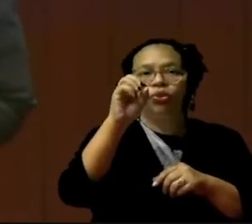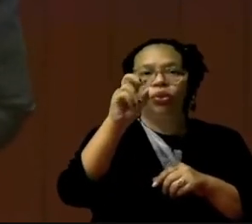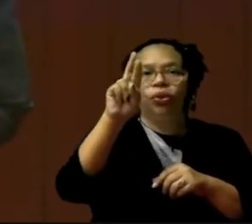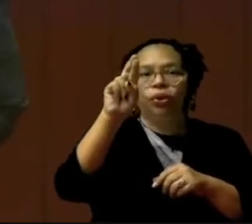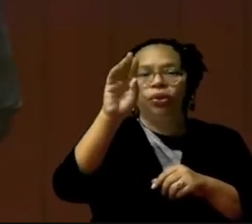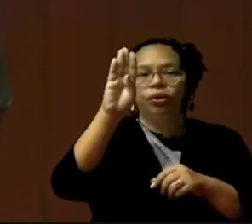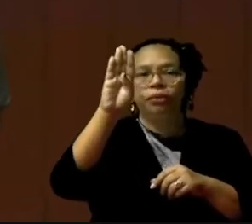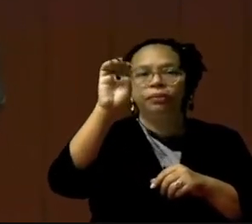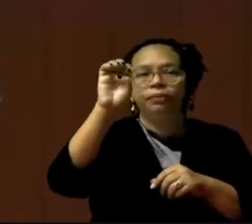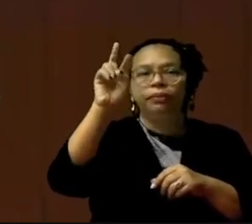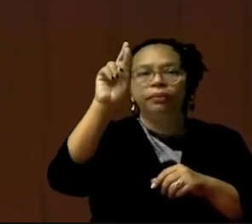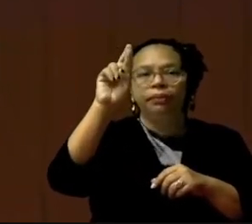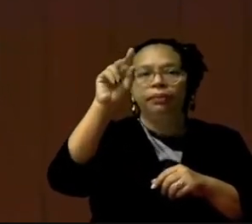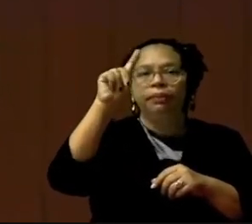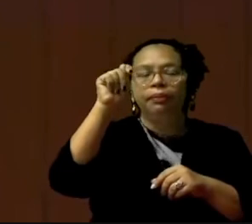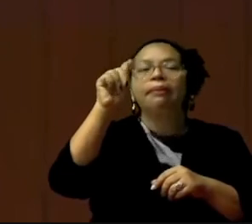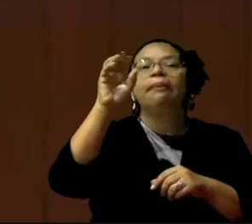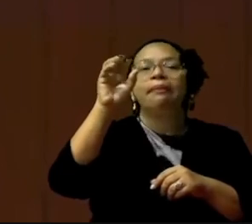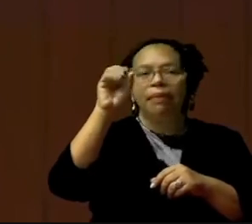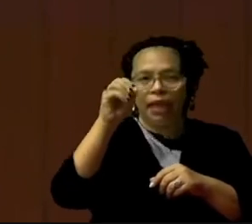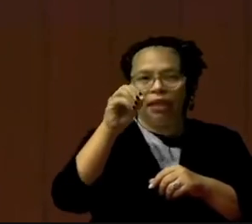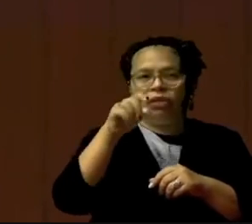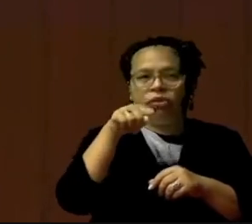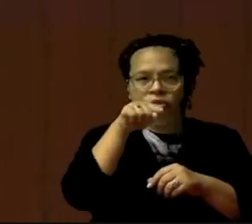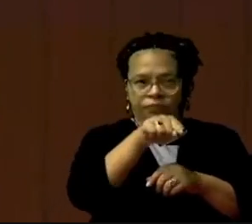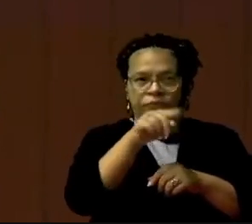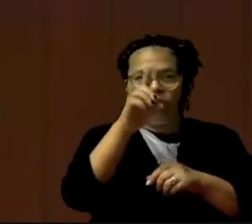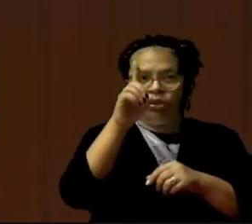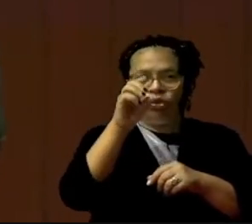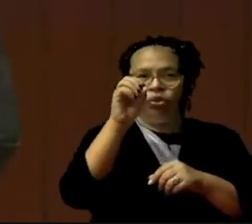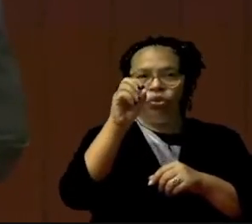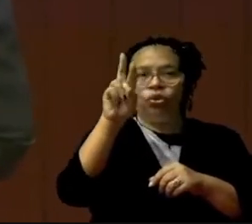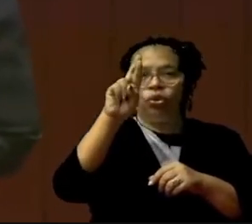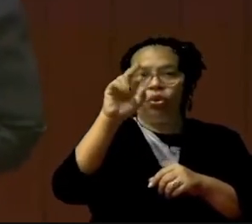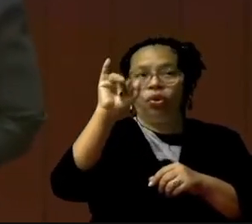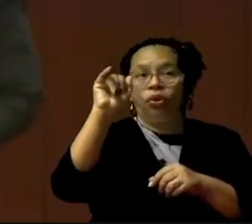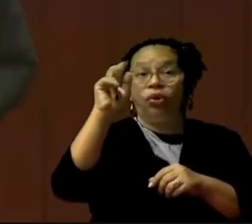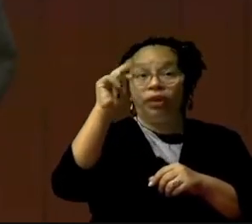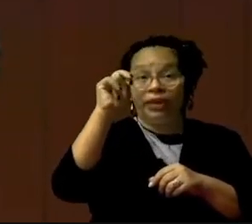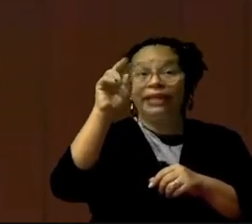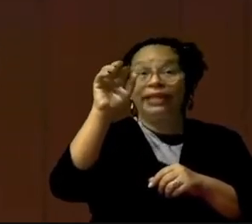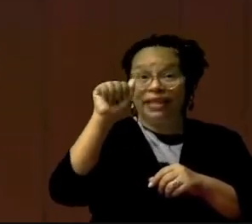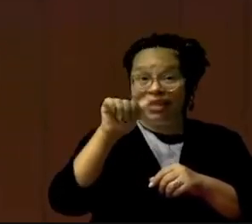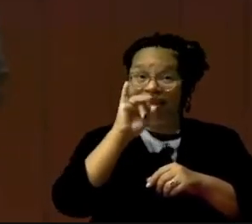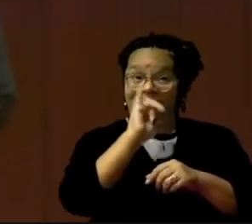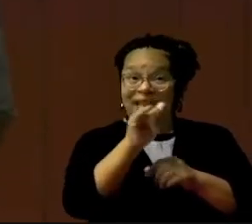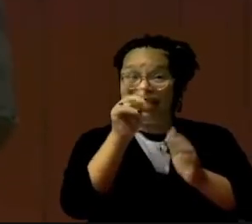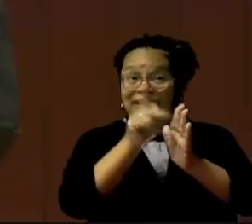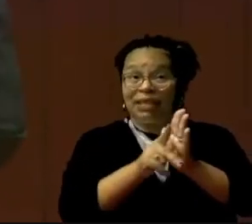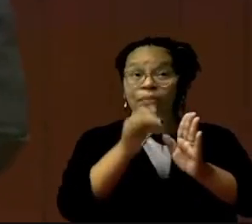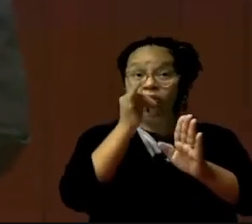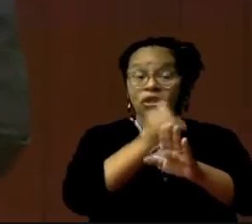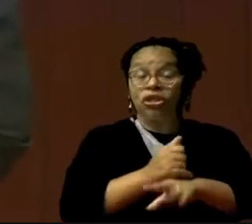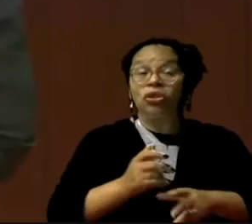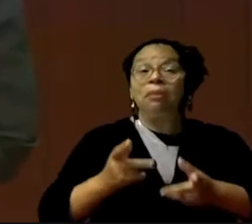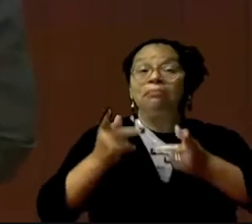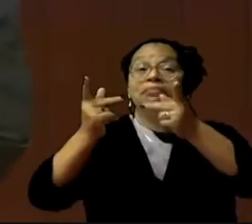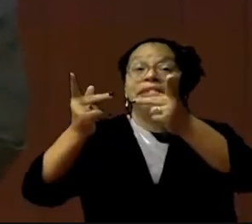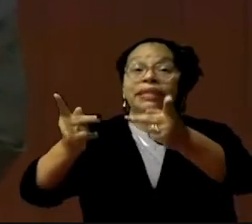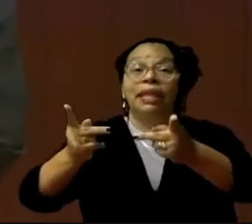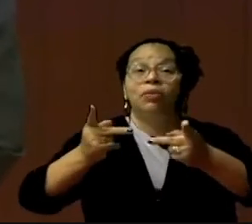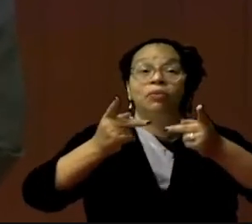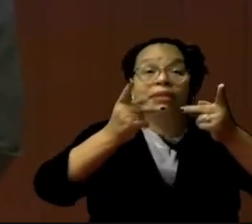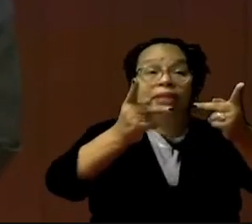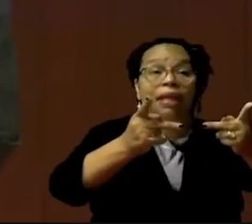veces. Este proyecto de ley anduvo el país. Y anduvo a aquellos a quienes